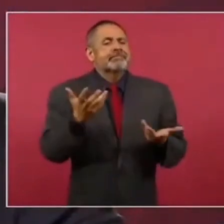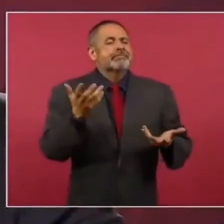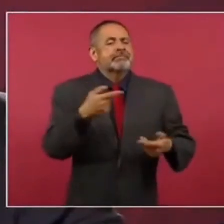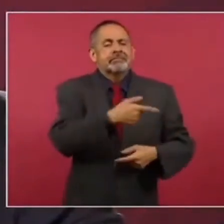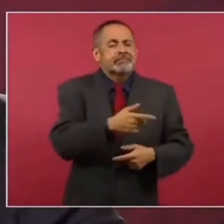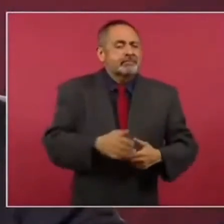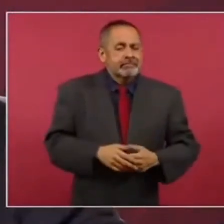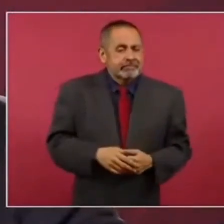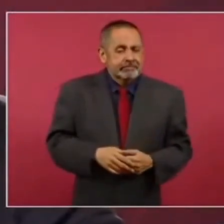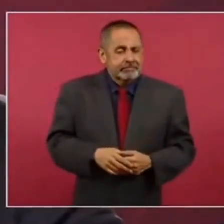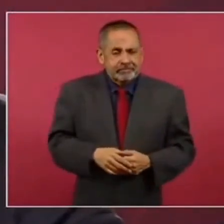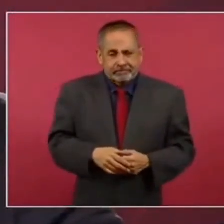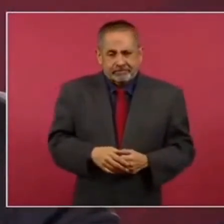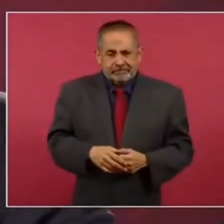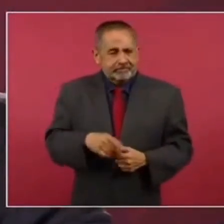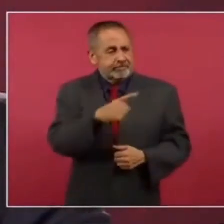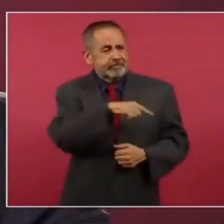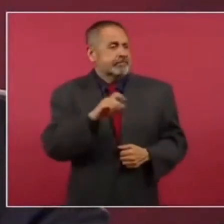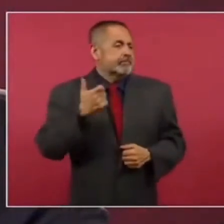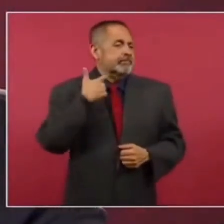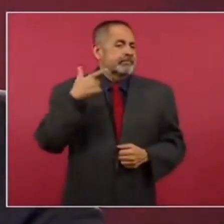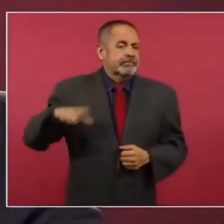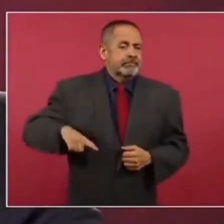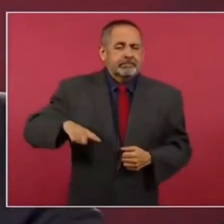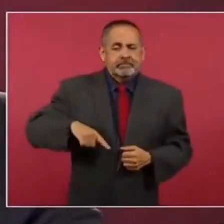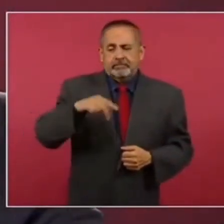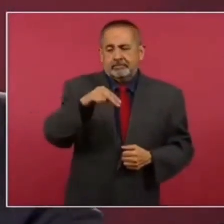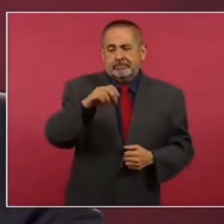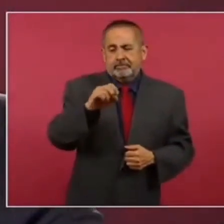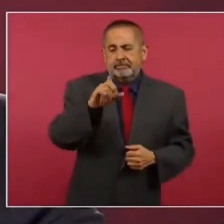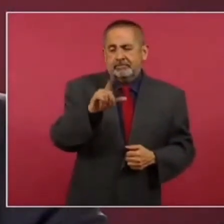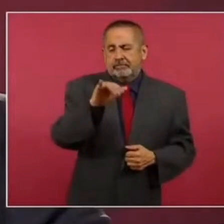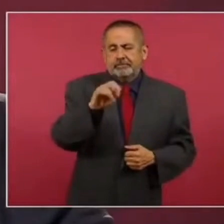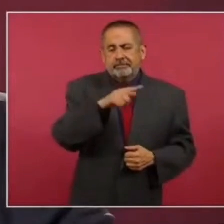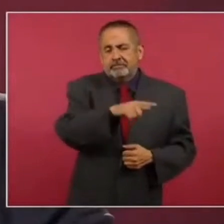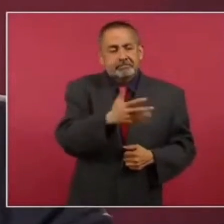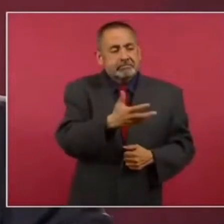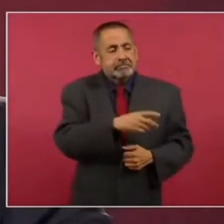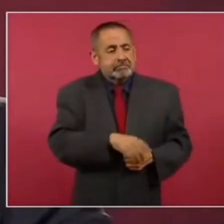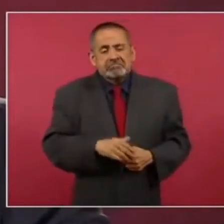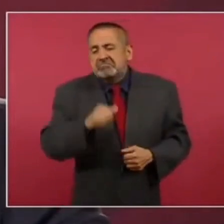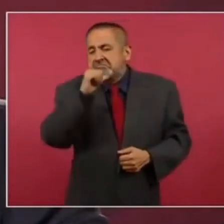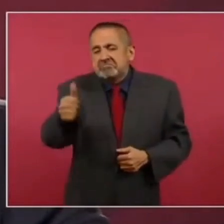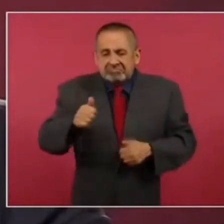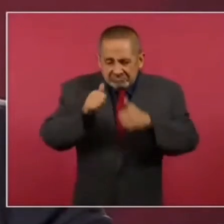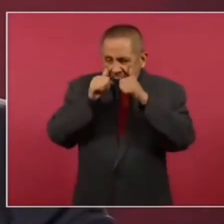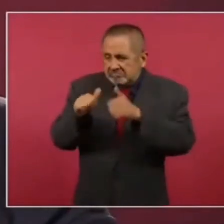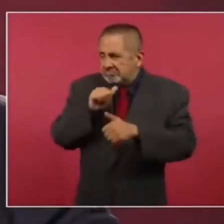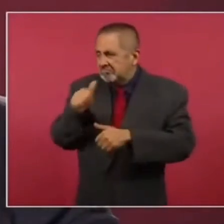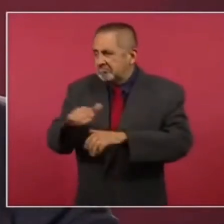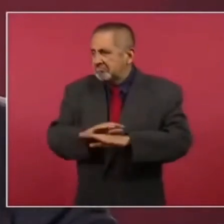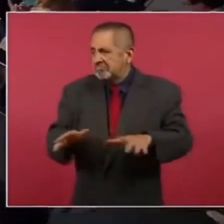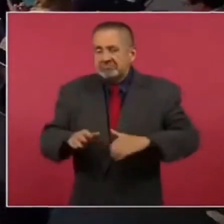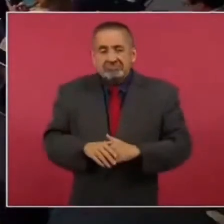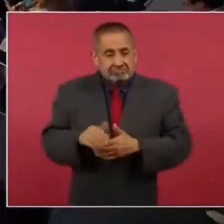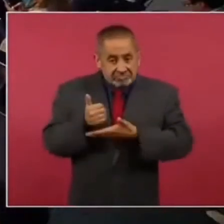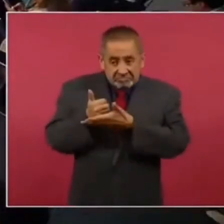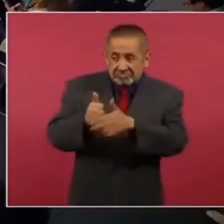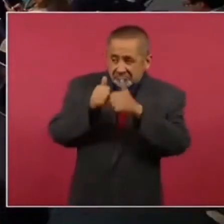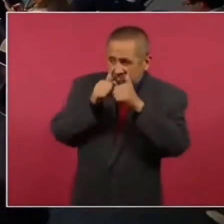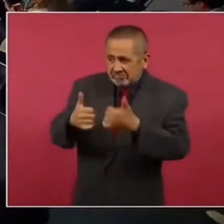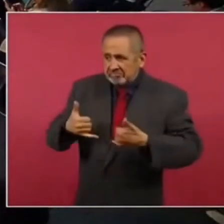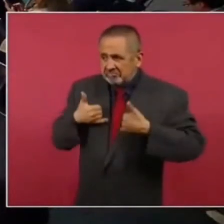los gobiernos neoliberales? Nada por los jóvenes.